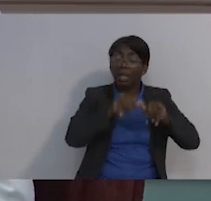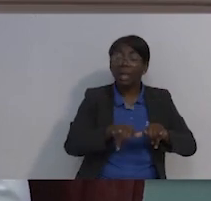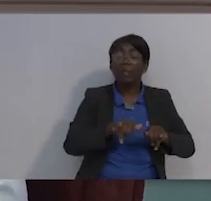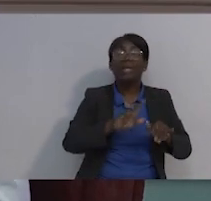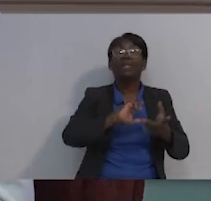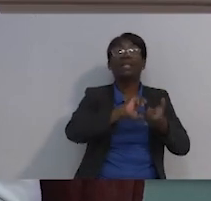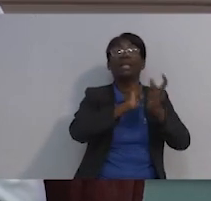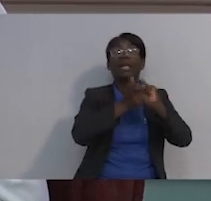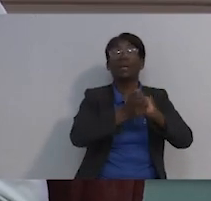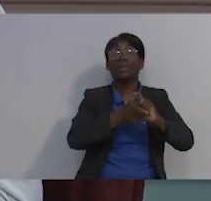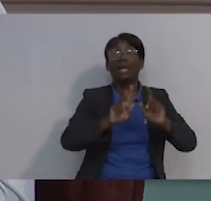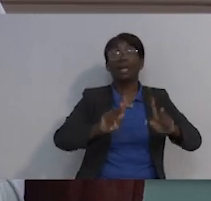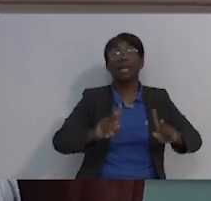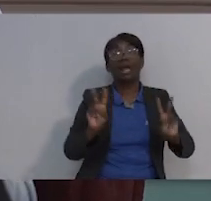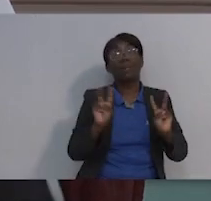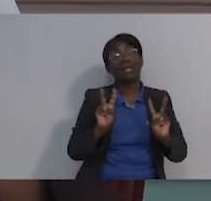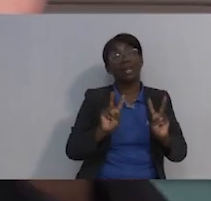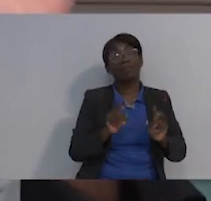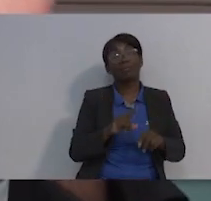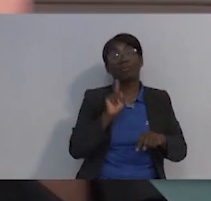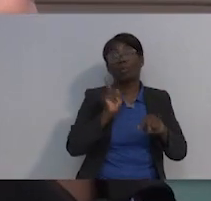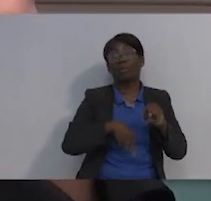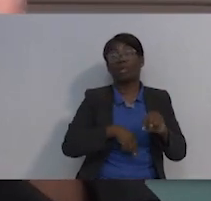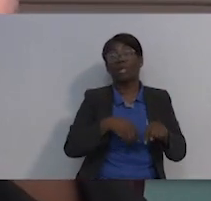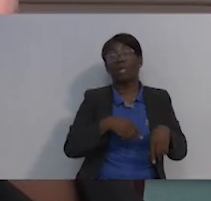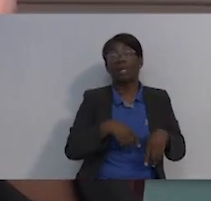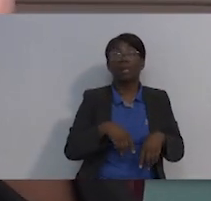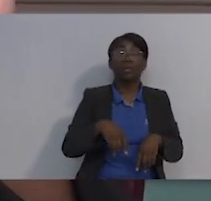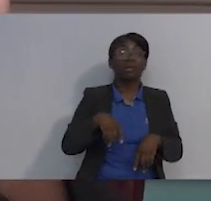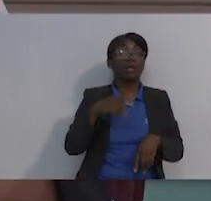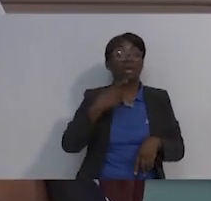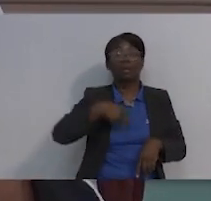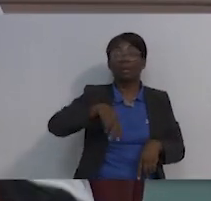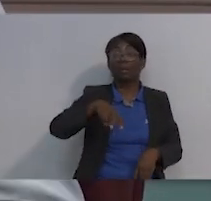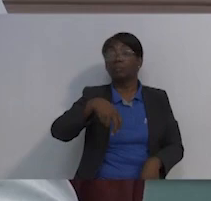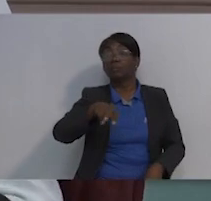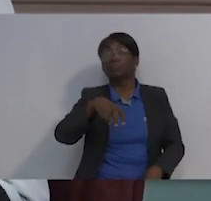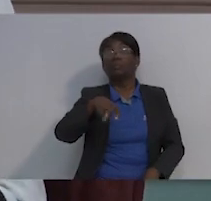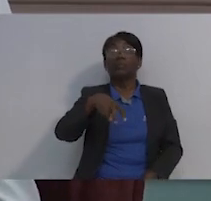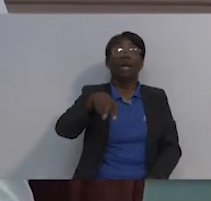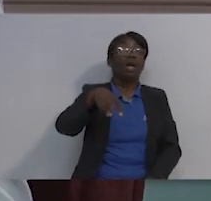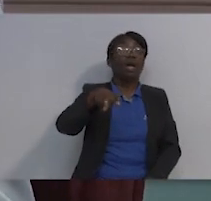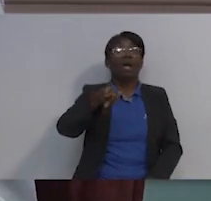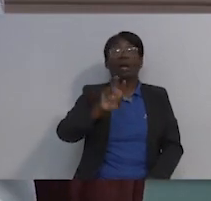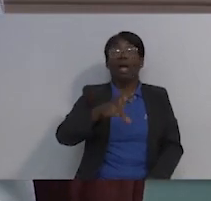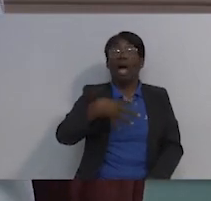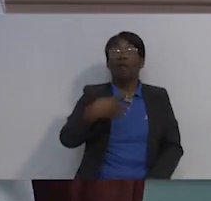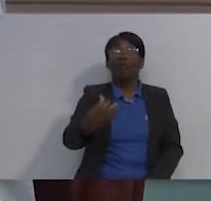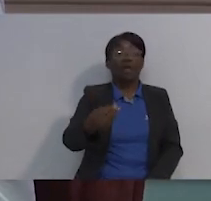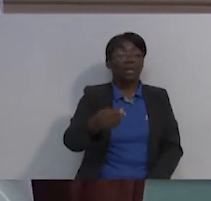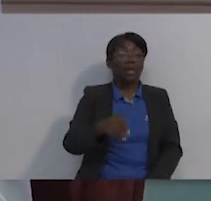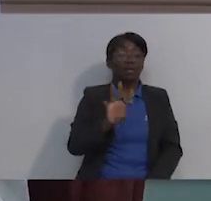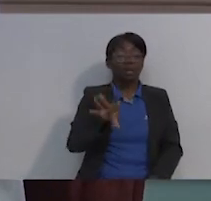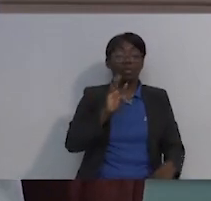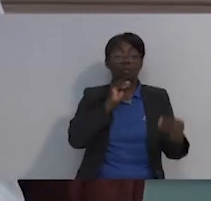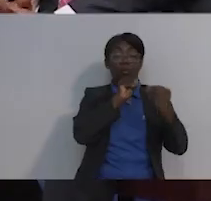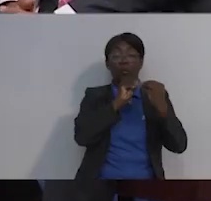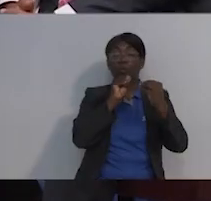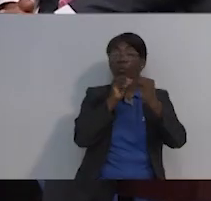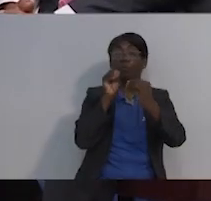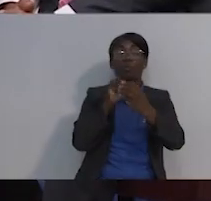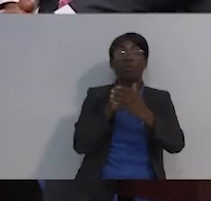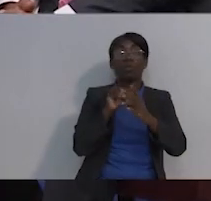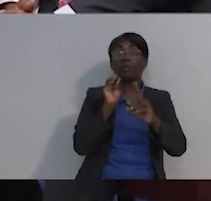Yo no le di beso a nadie hasta que no se me acabó la quimioterapia. Y nadie me quitó el habla. O sea, era,